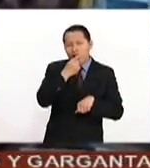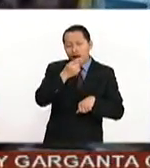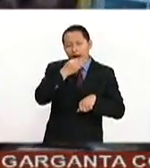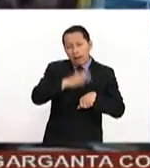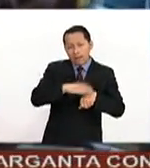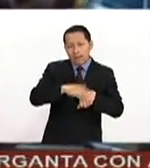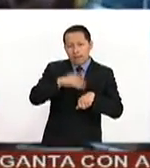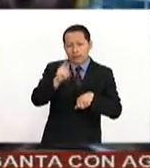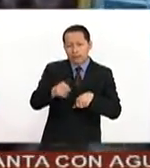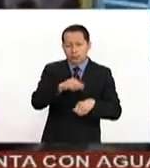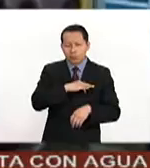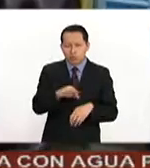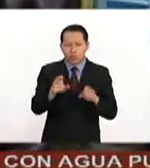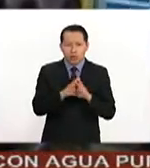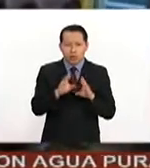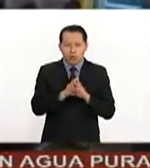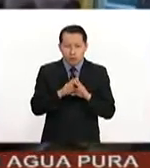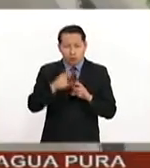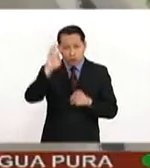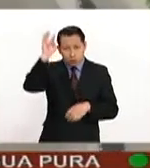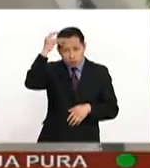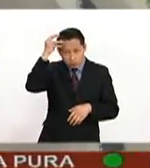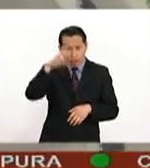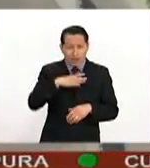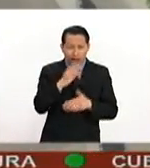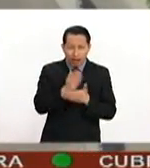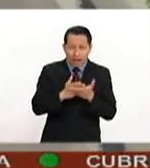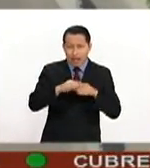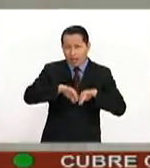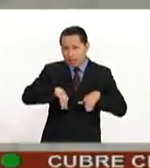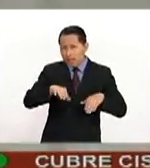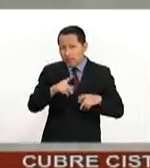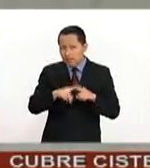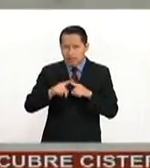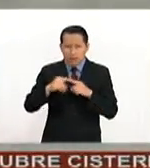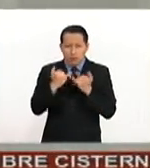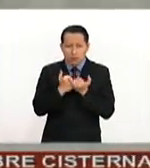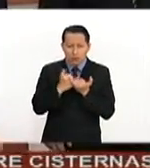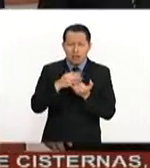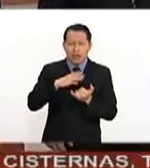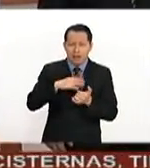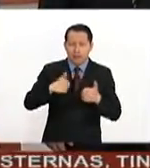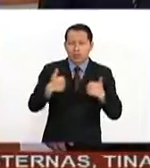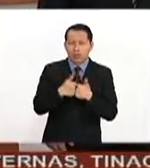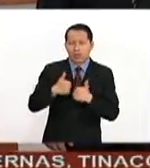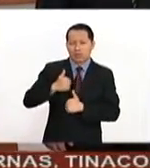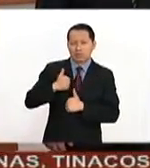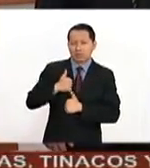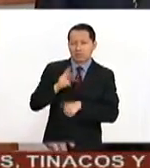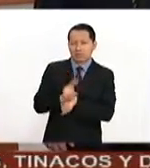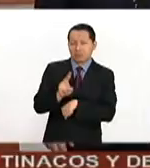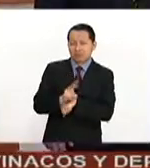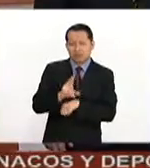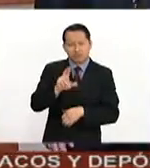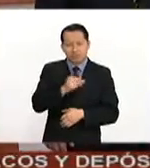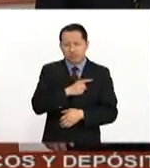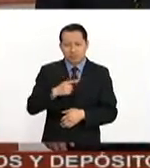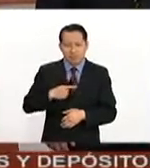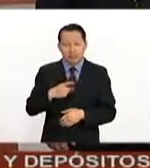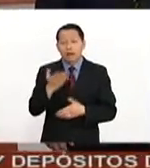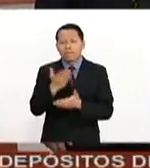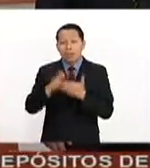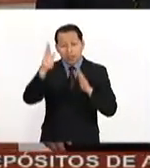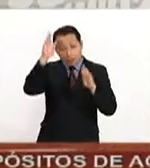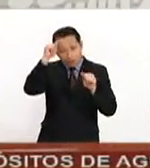extraterritorial de decretos por parte de Donald Trump y a la militarización de fronteras. Asimismo, informó que se abordó el tema del